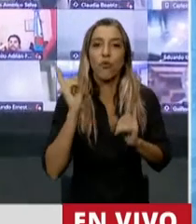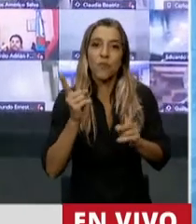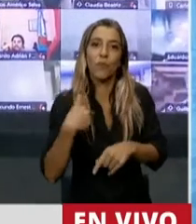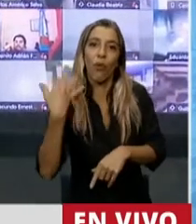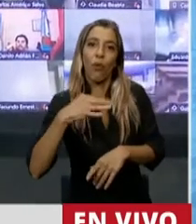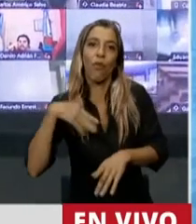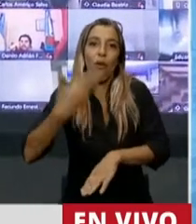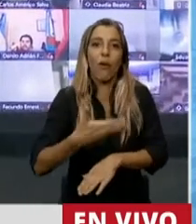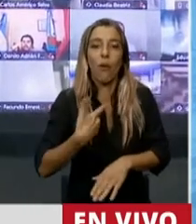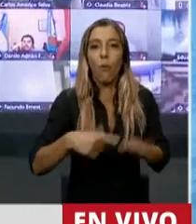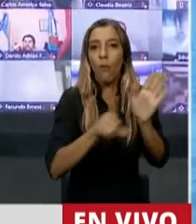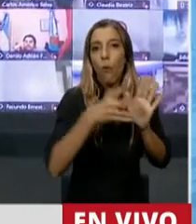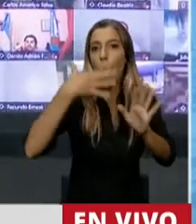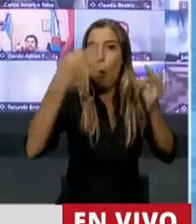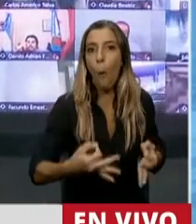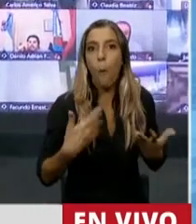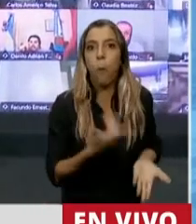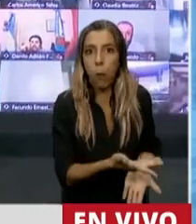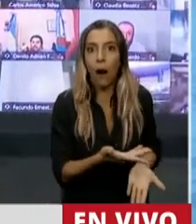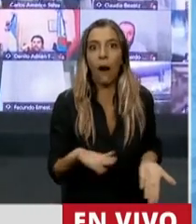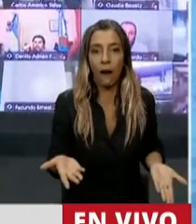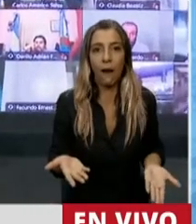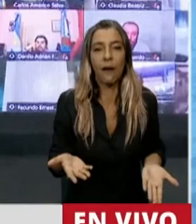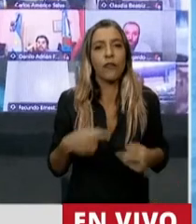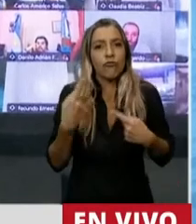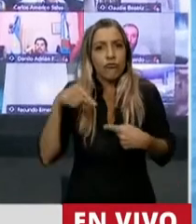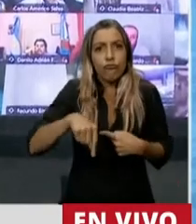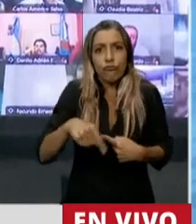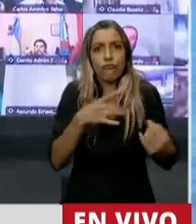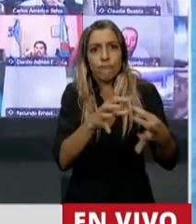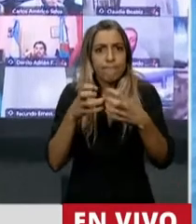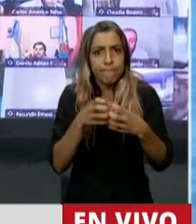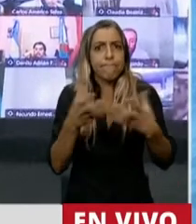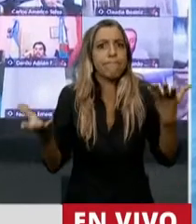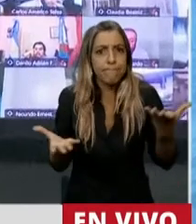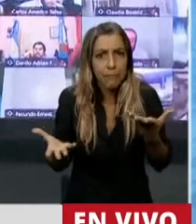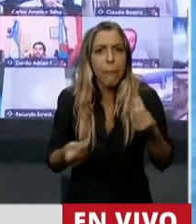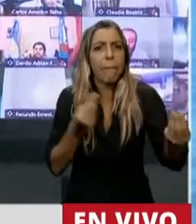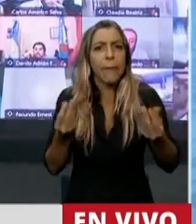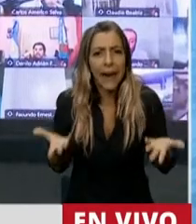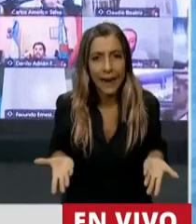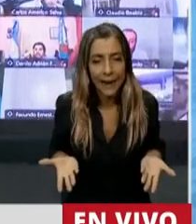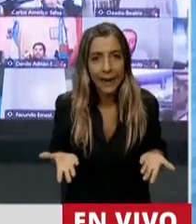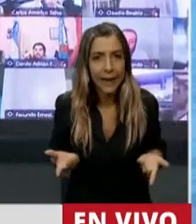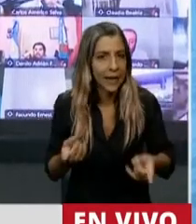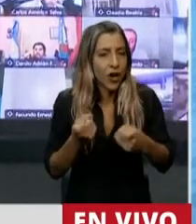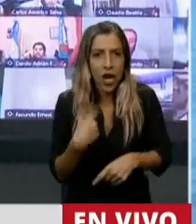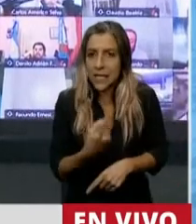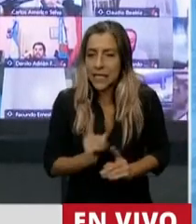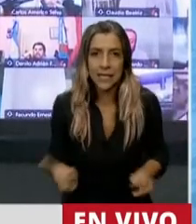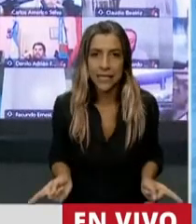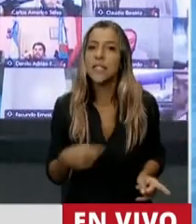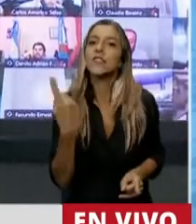para demostrarles por qué no hace falta que discutamos lo que hoy estamos discutiendo, y si hace falta que pongamos énfasis en